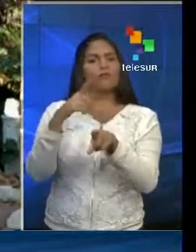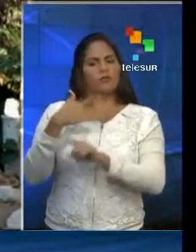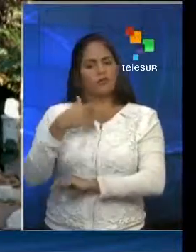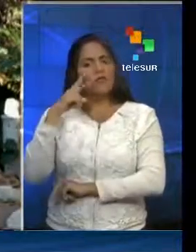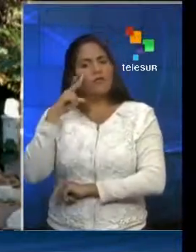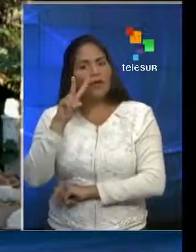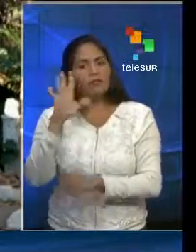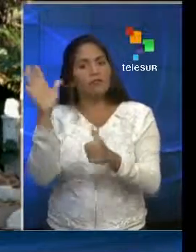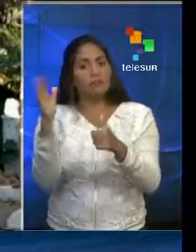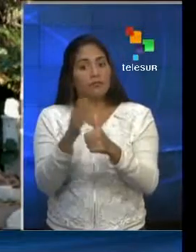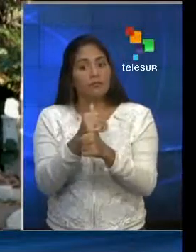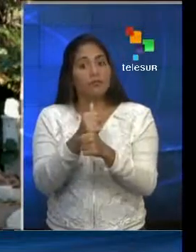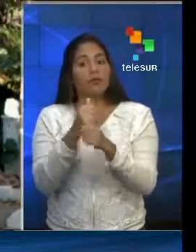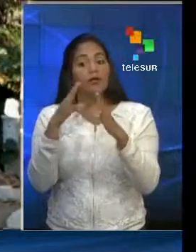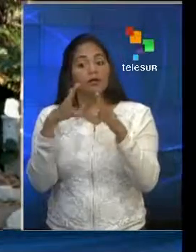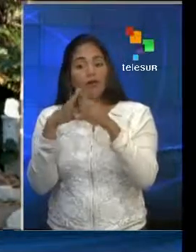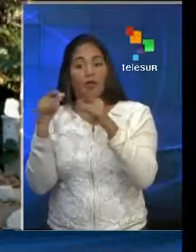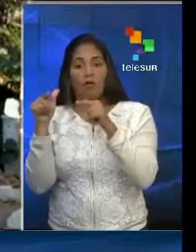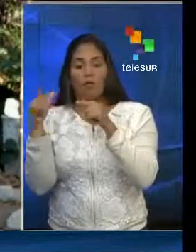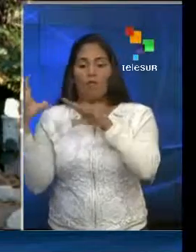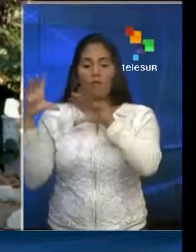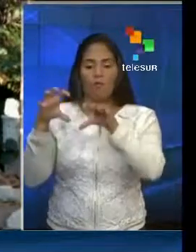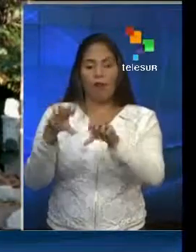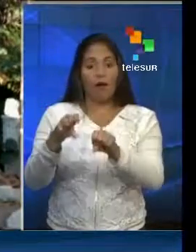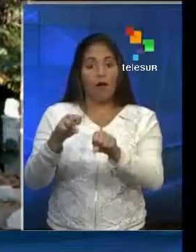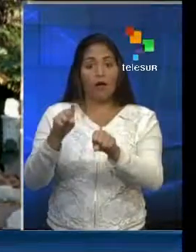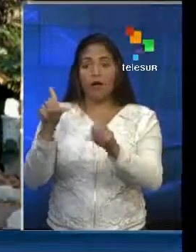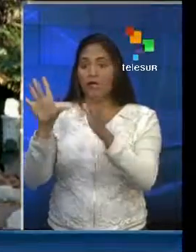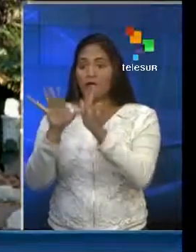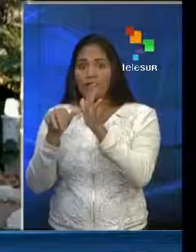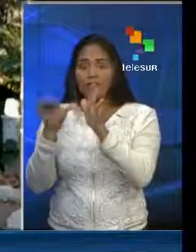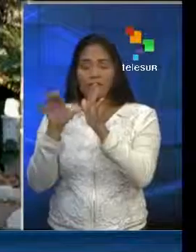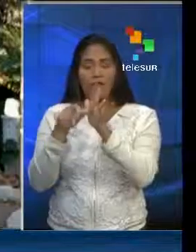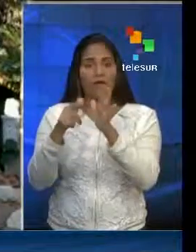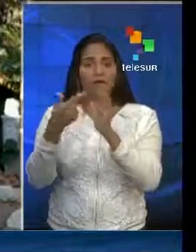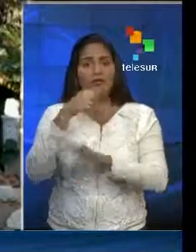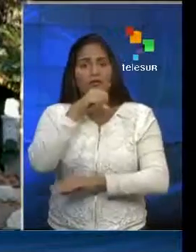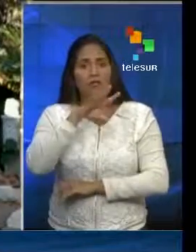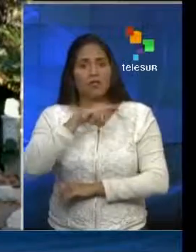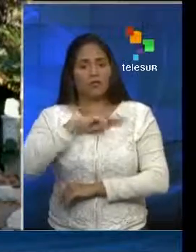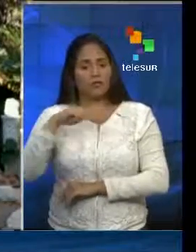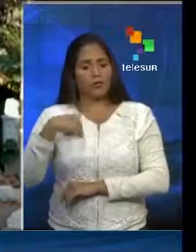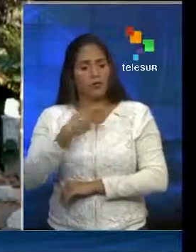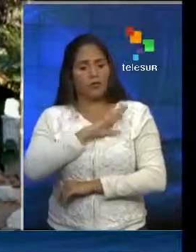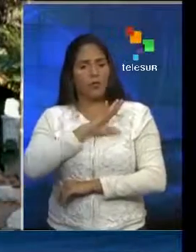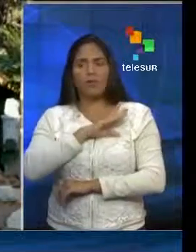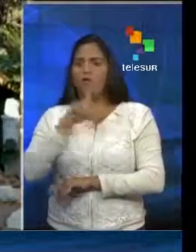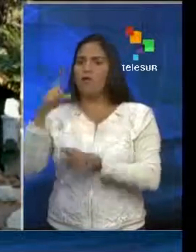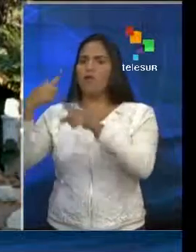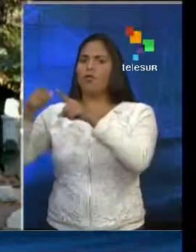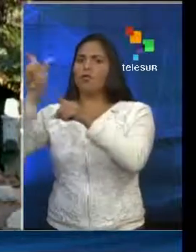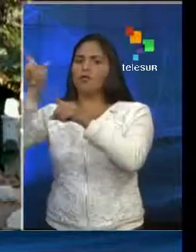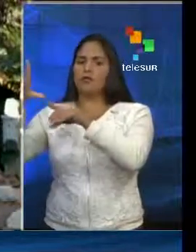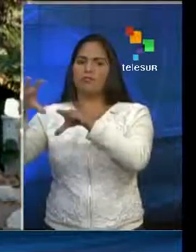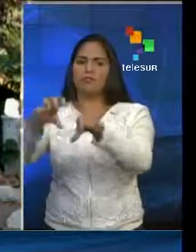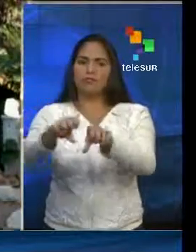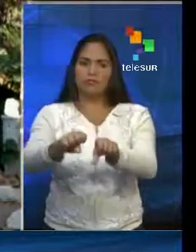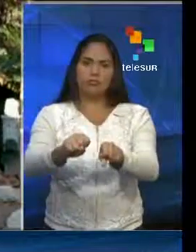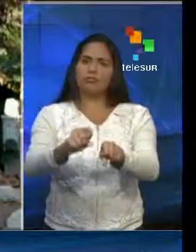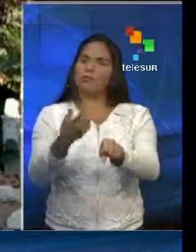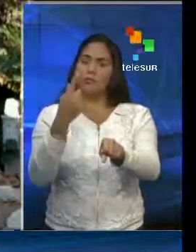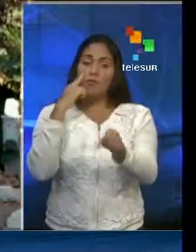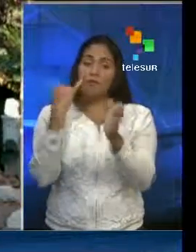con que la ocupación estaba robando nuestros monumentos y nuestra historia. Y que es la prueba de nuestra